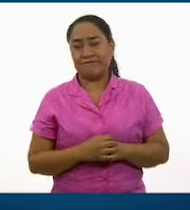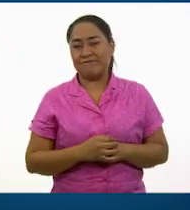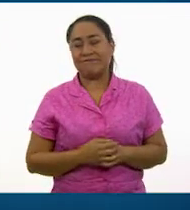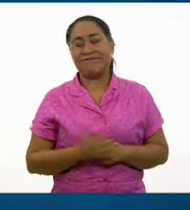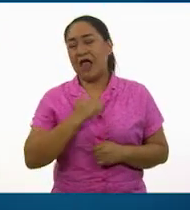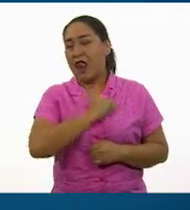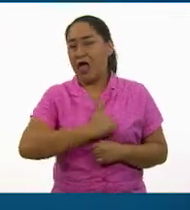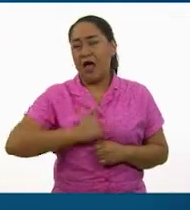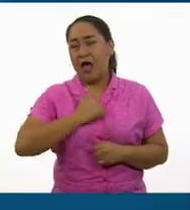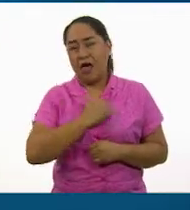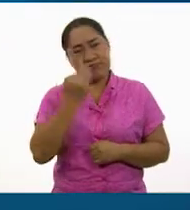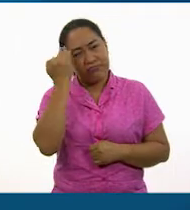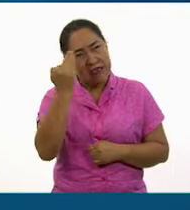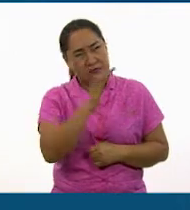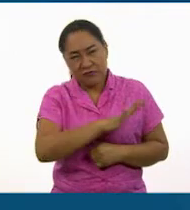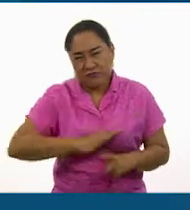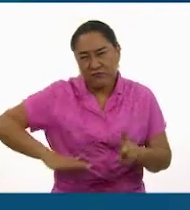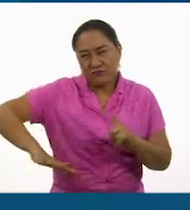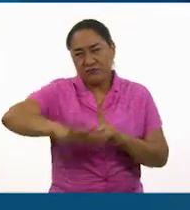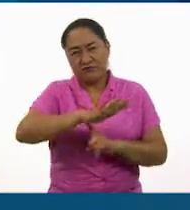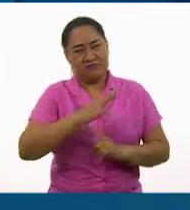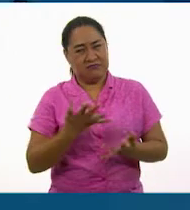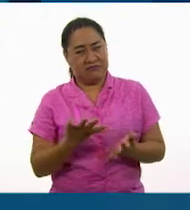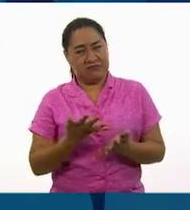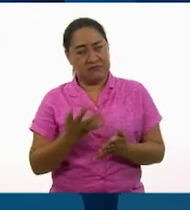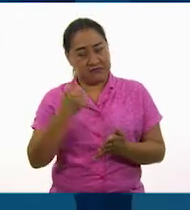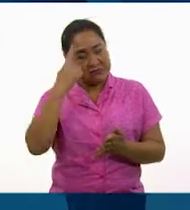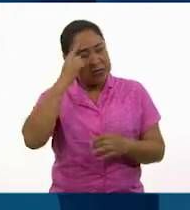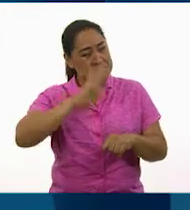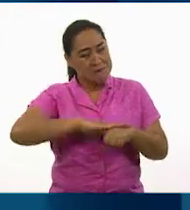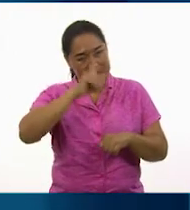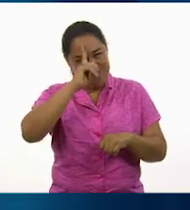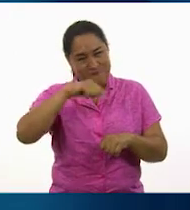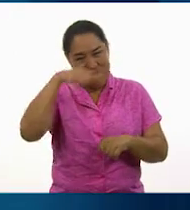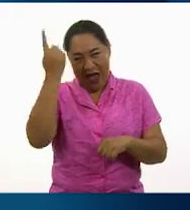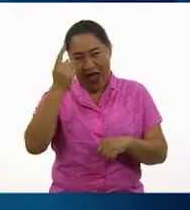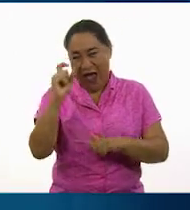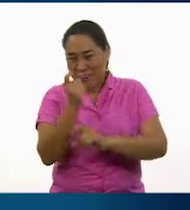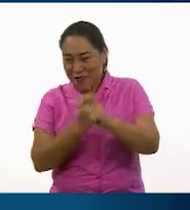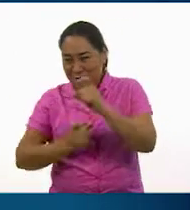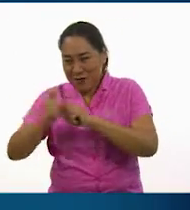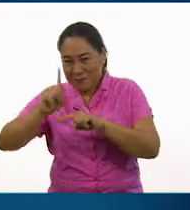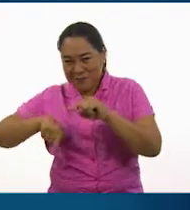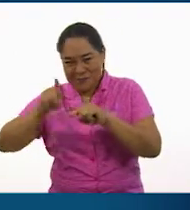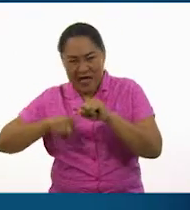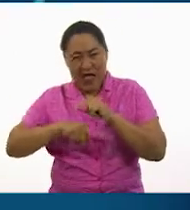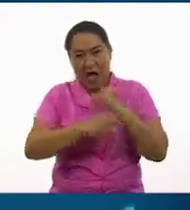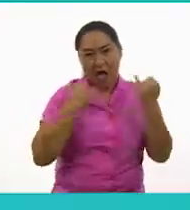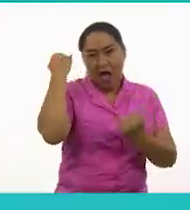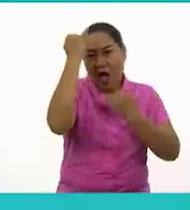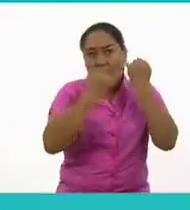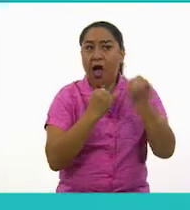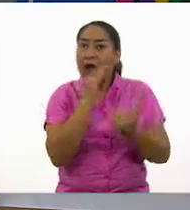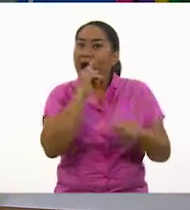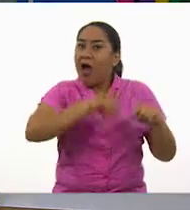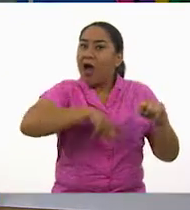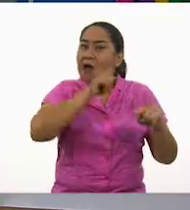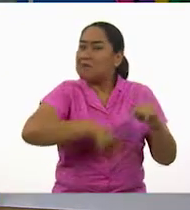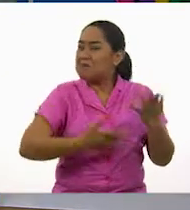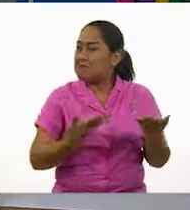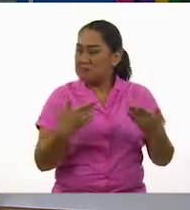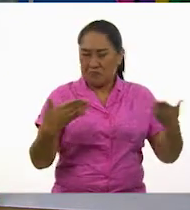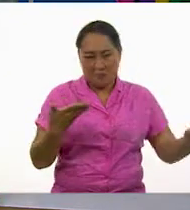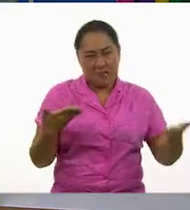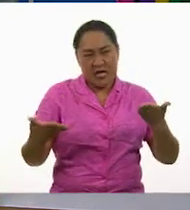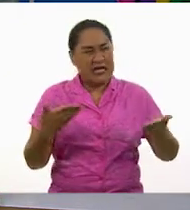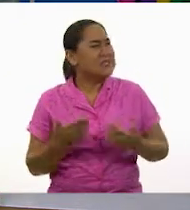nuestra. Es más fácil desintegrar un átomo que un prejuicio. Maestra, ¿me puedes ayudar a que me